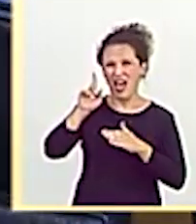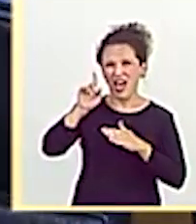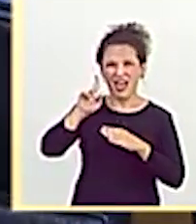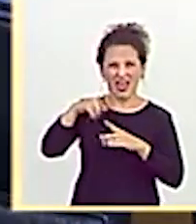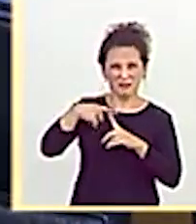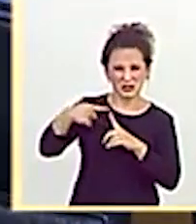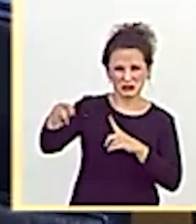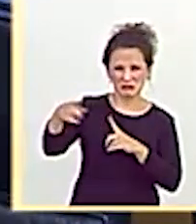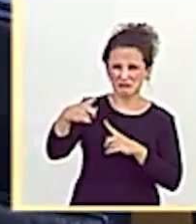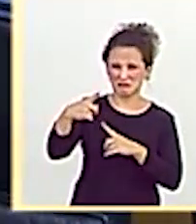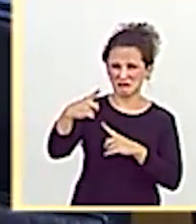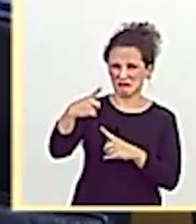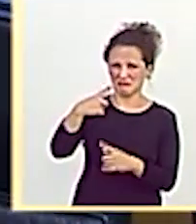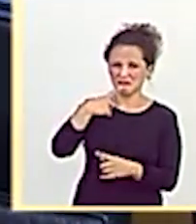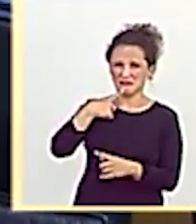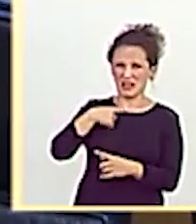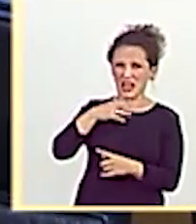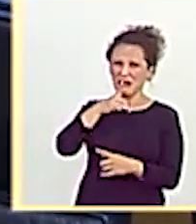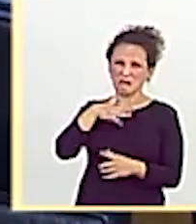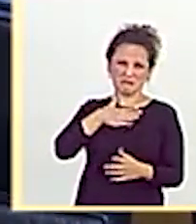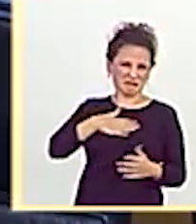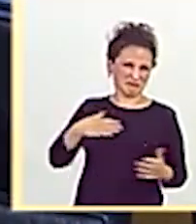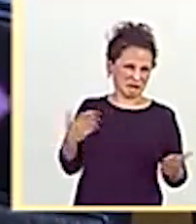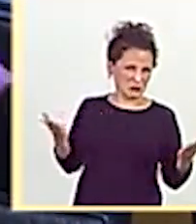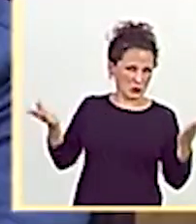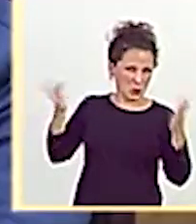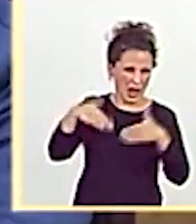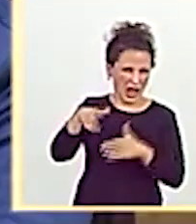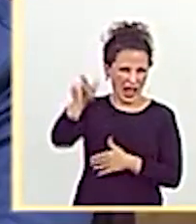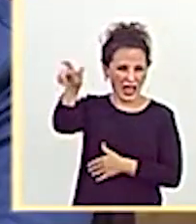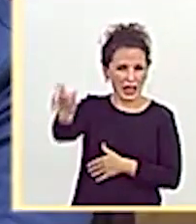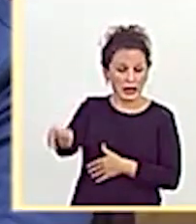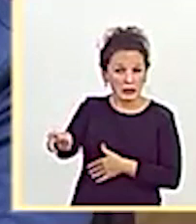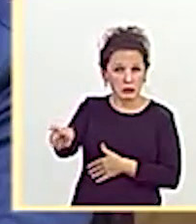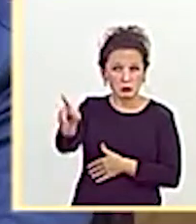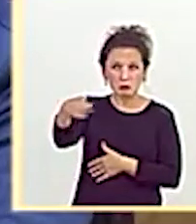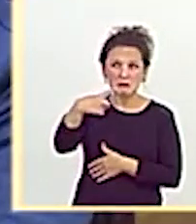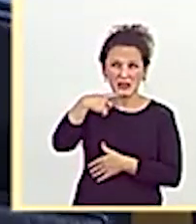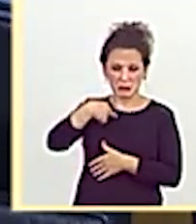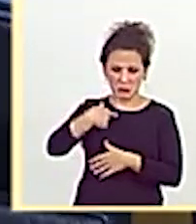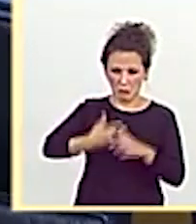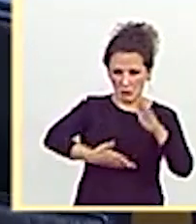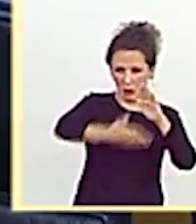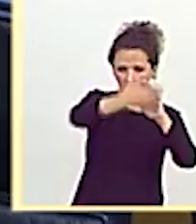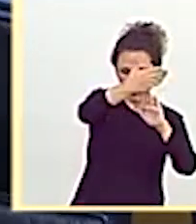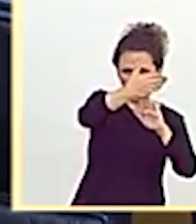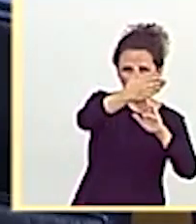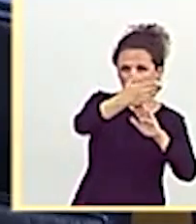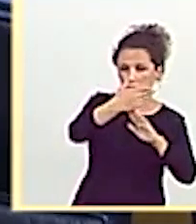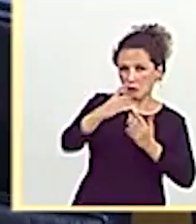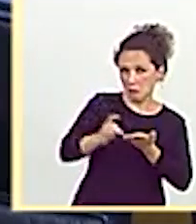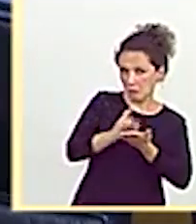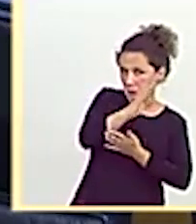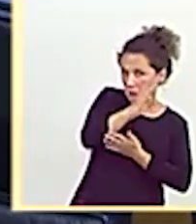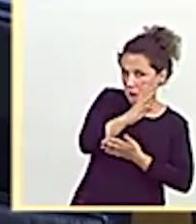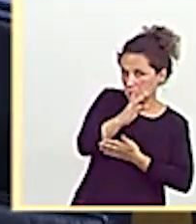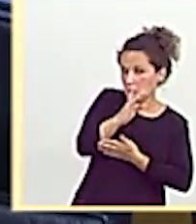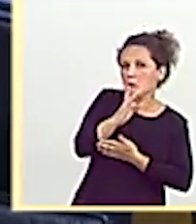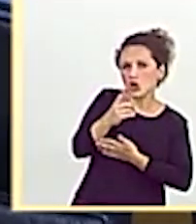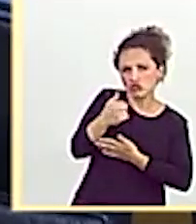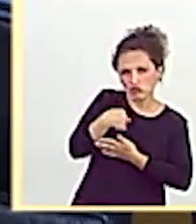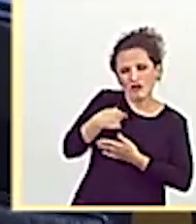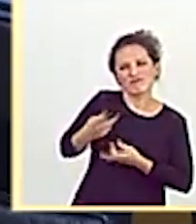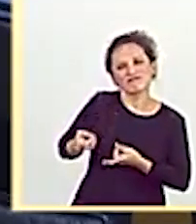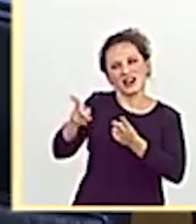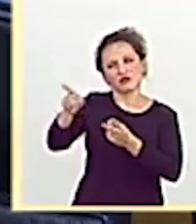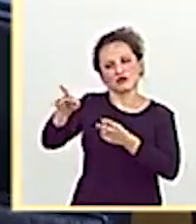quiera ofrecerse en este foro. Yo, usted, me manda a salir. Pero yo, incluso, le permito que esté entre